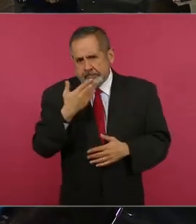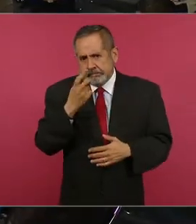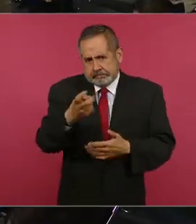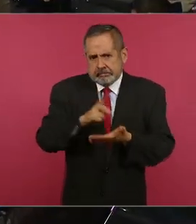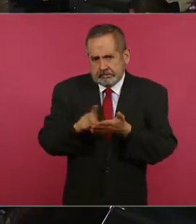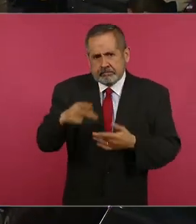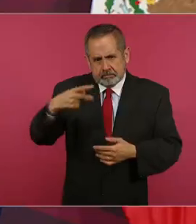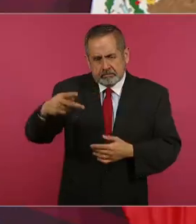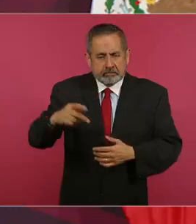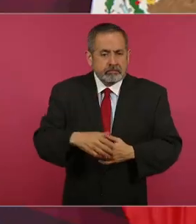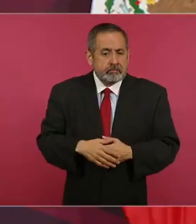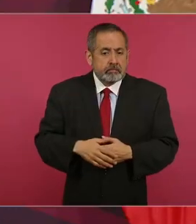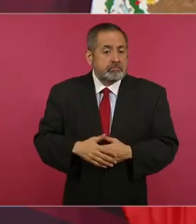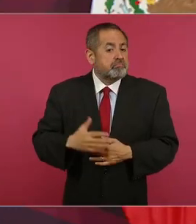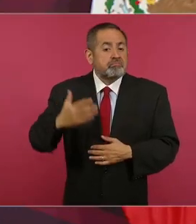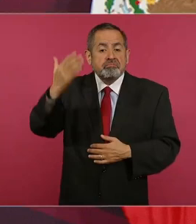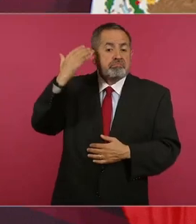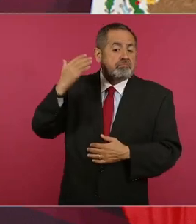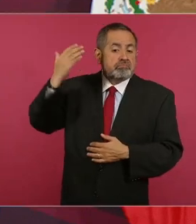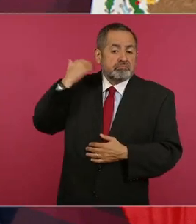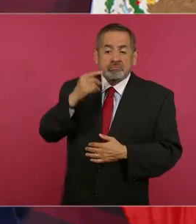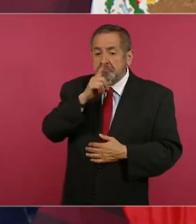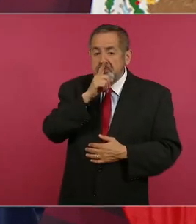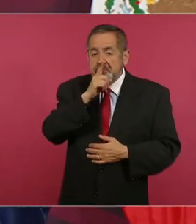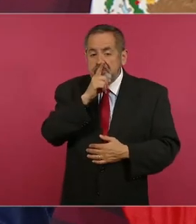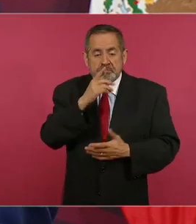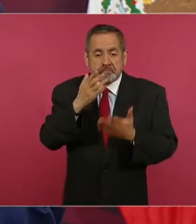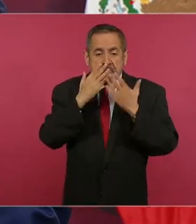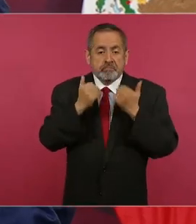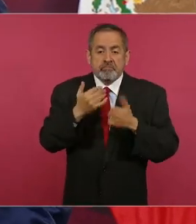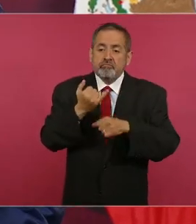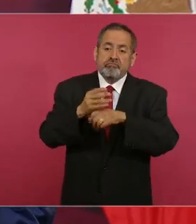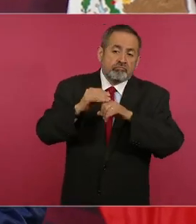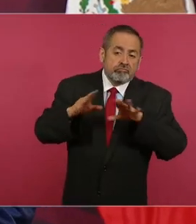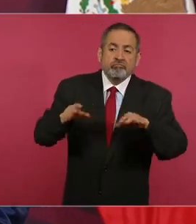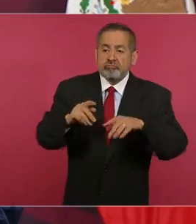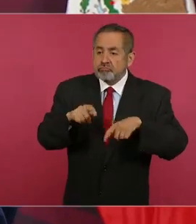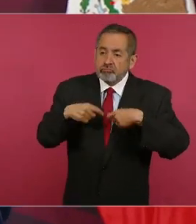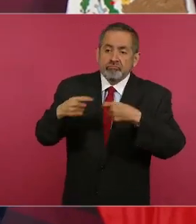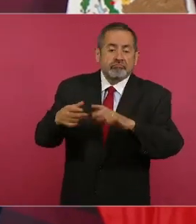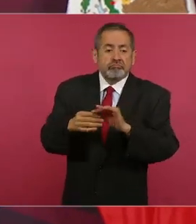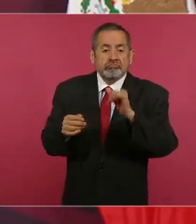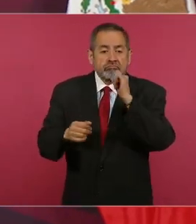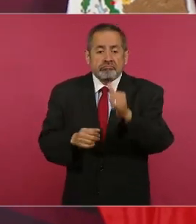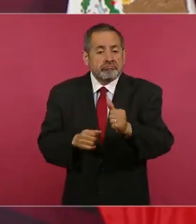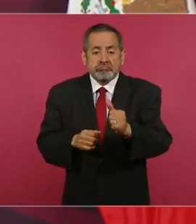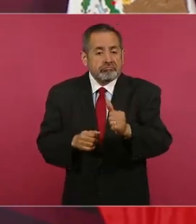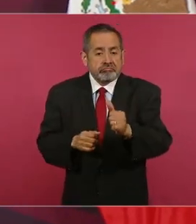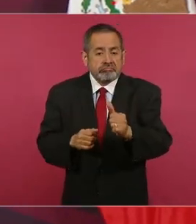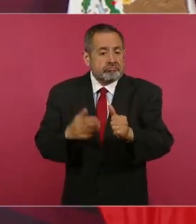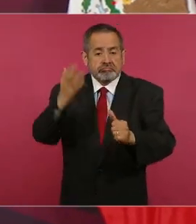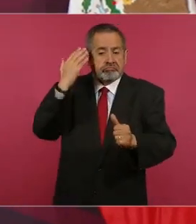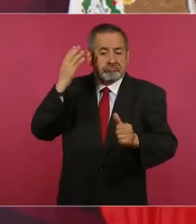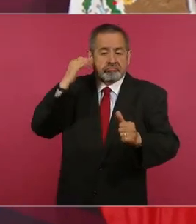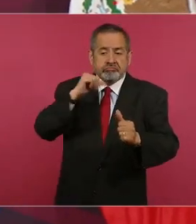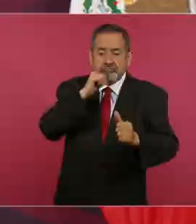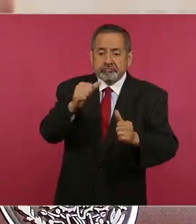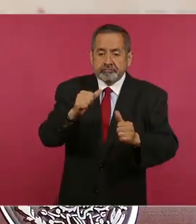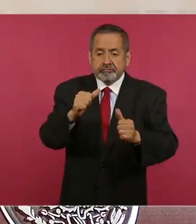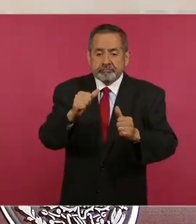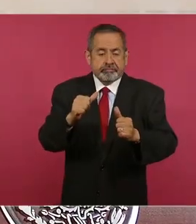garantías para que el pueblo